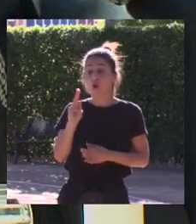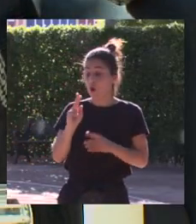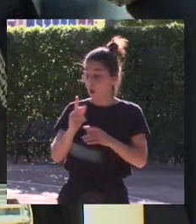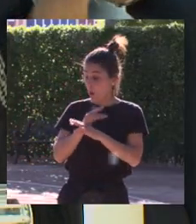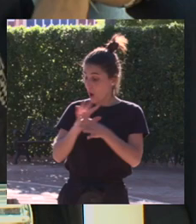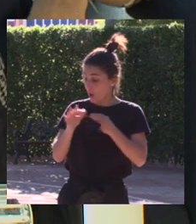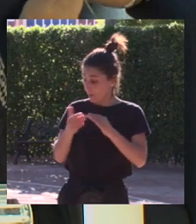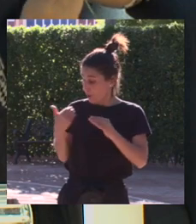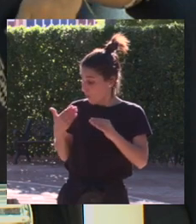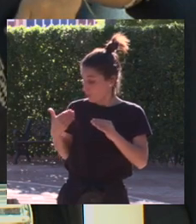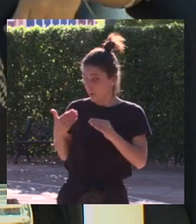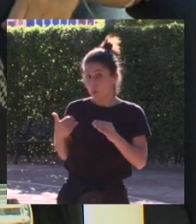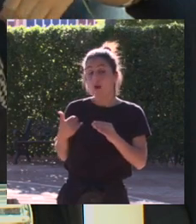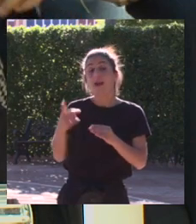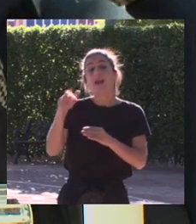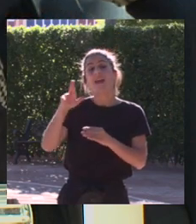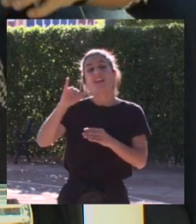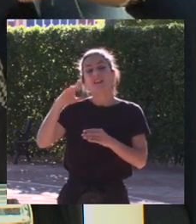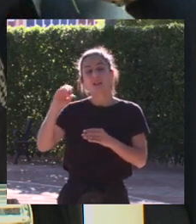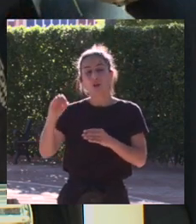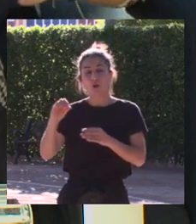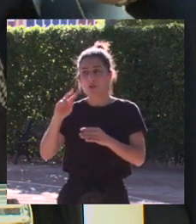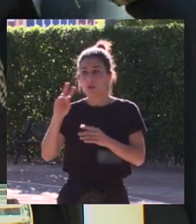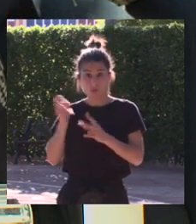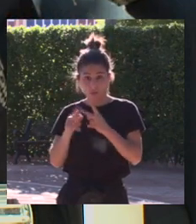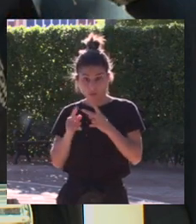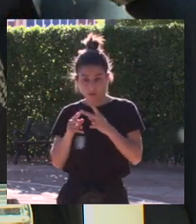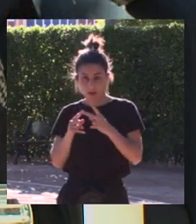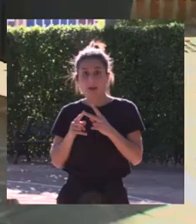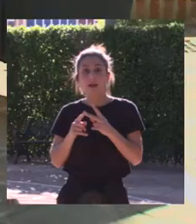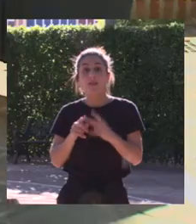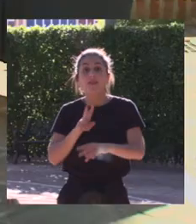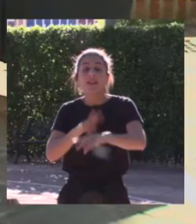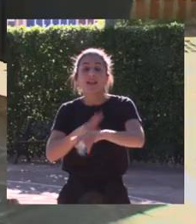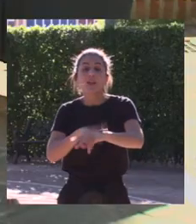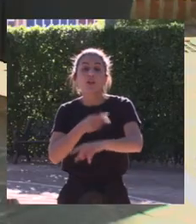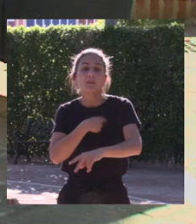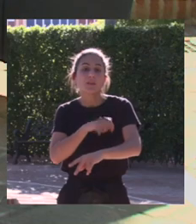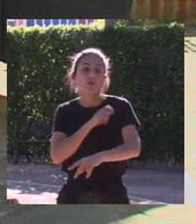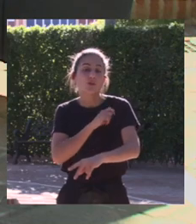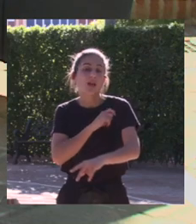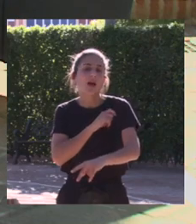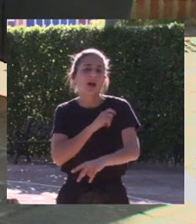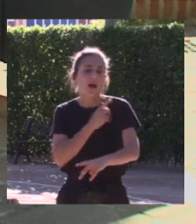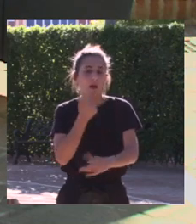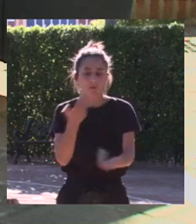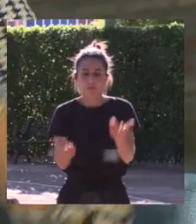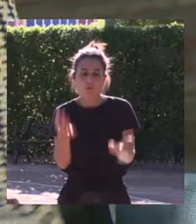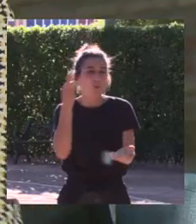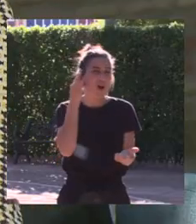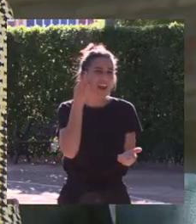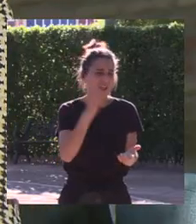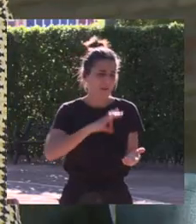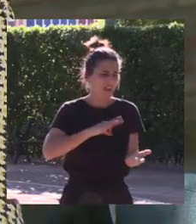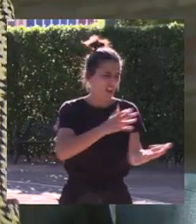2012 y Río 2016 la delegación española ha conseguido más medallas las mujeres que los hombres y eso